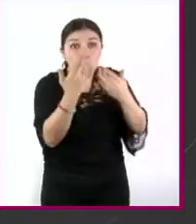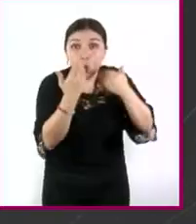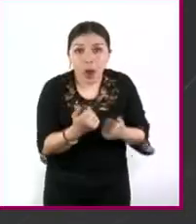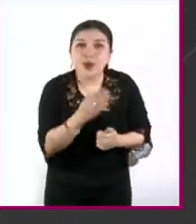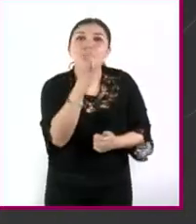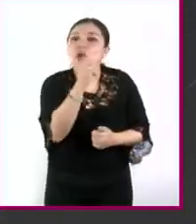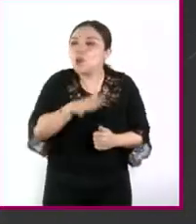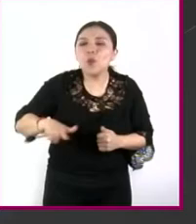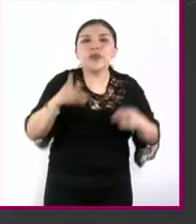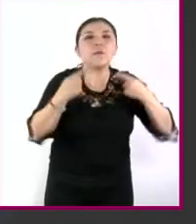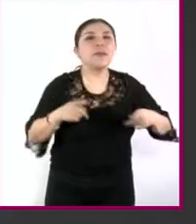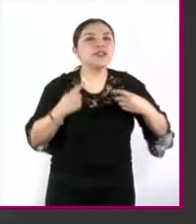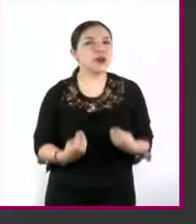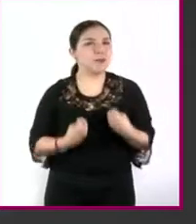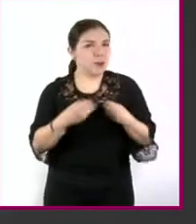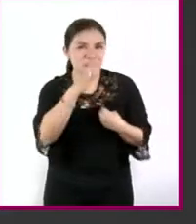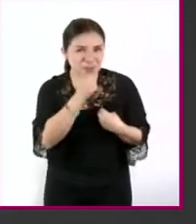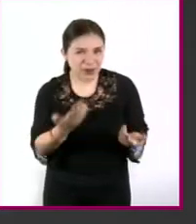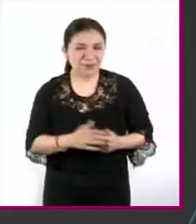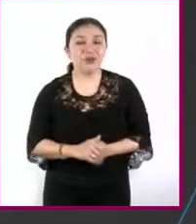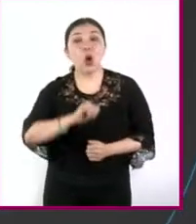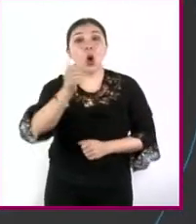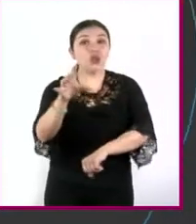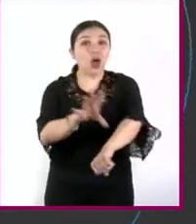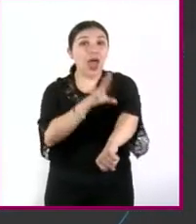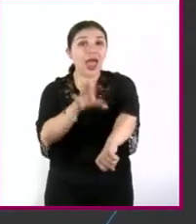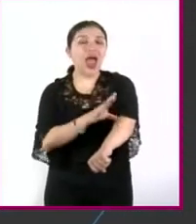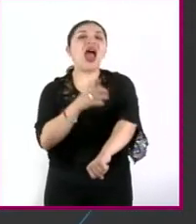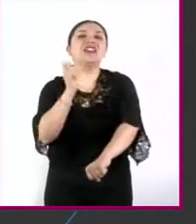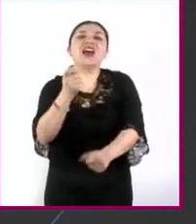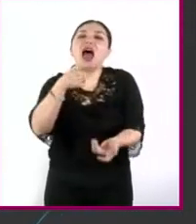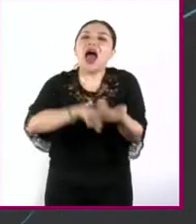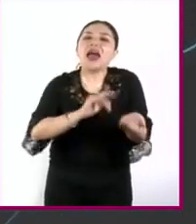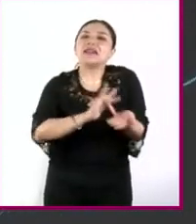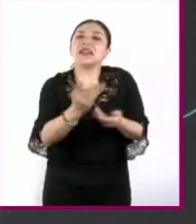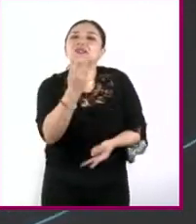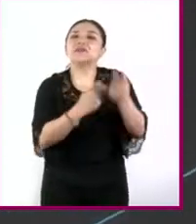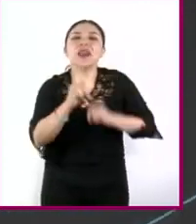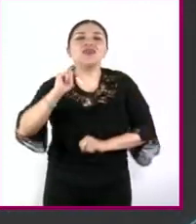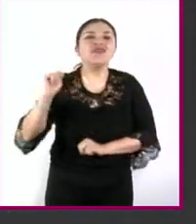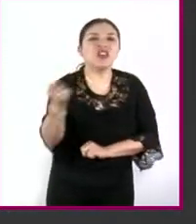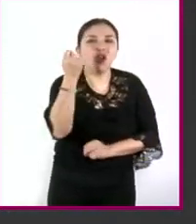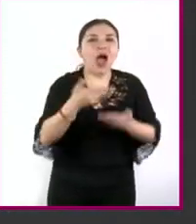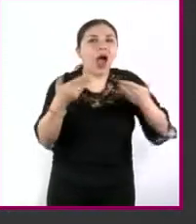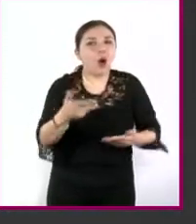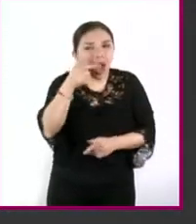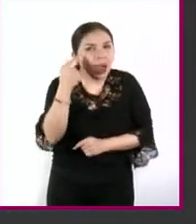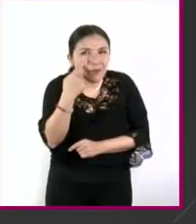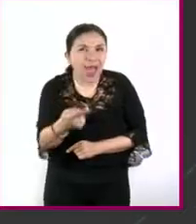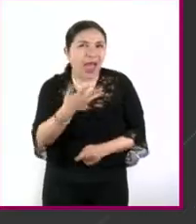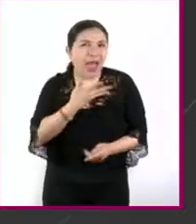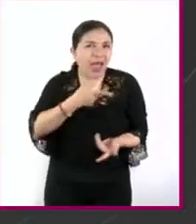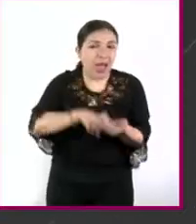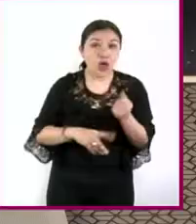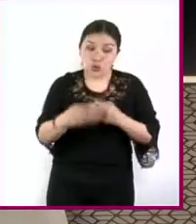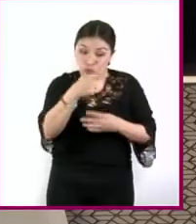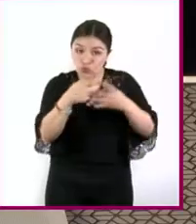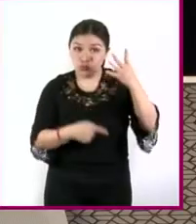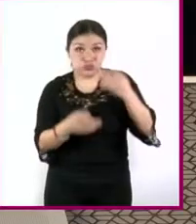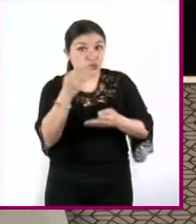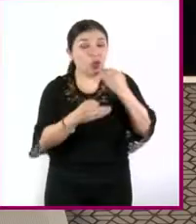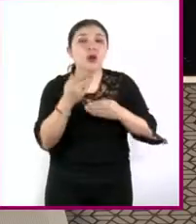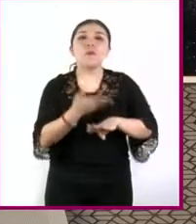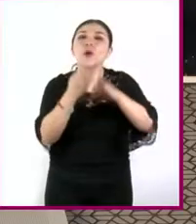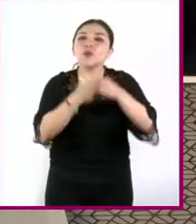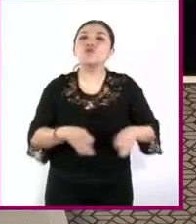y la electromagnética que es la base de toda la tecnología con la que contamos actualmente no entonces realmente todas son importantes en